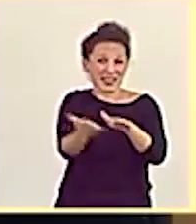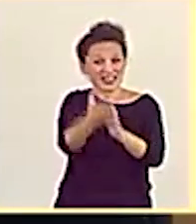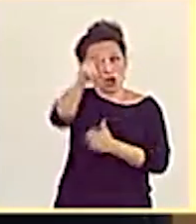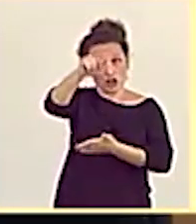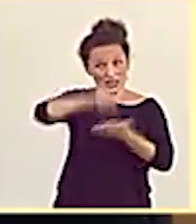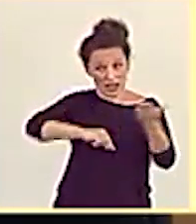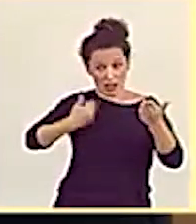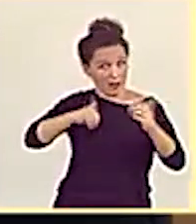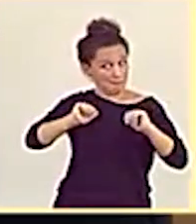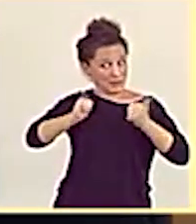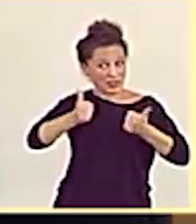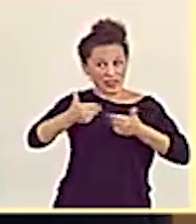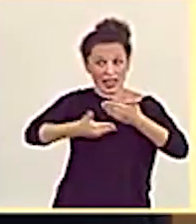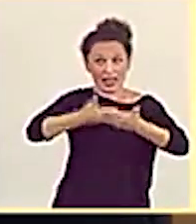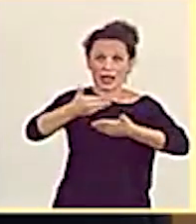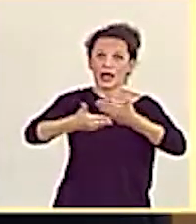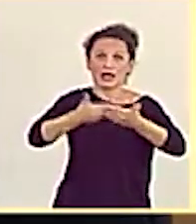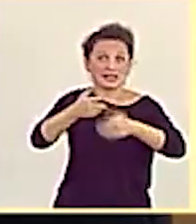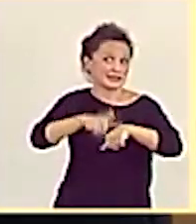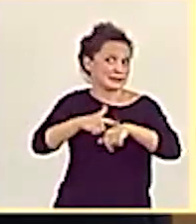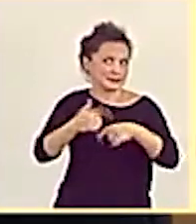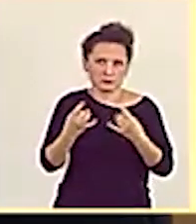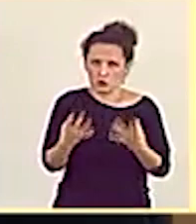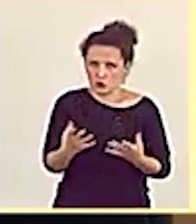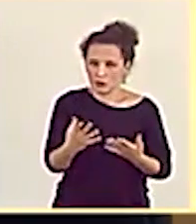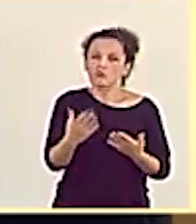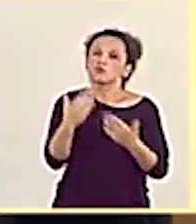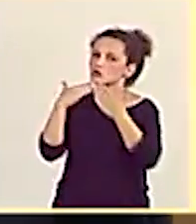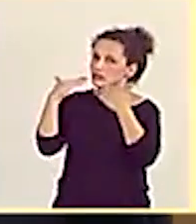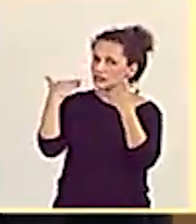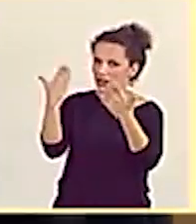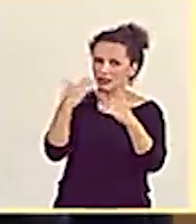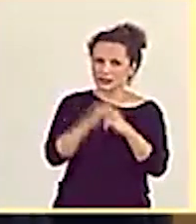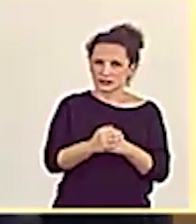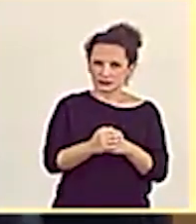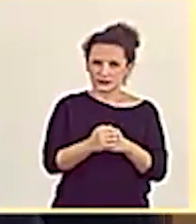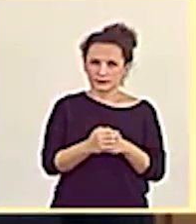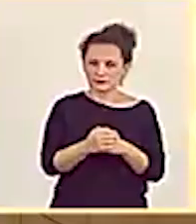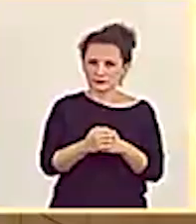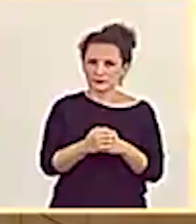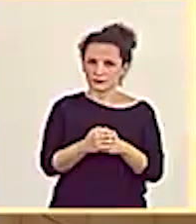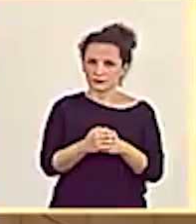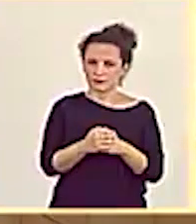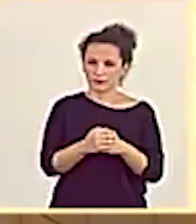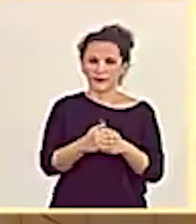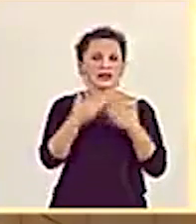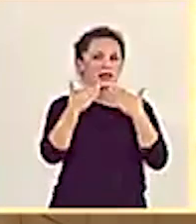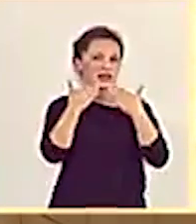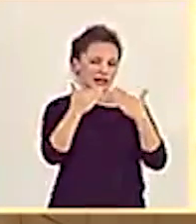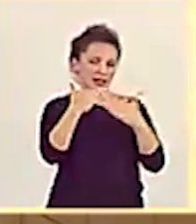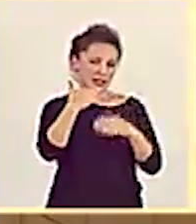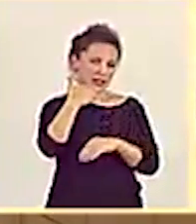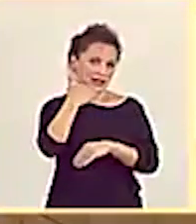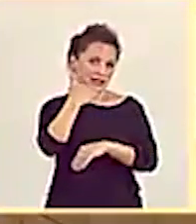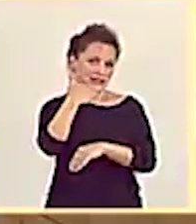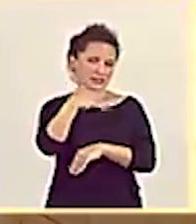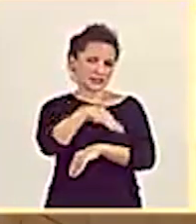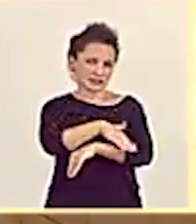iniciar esta actuación en el menor tiempo posible. Muchas gracias. Muchas gracias, señor ministro.